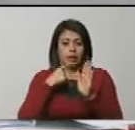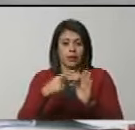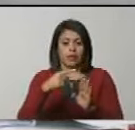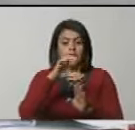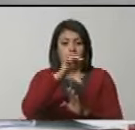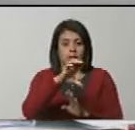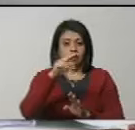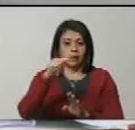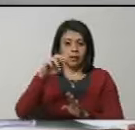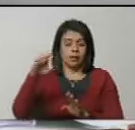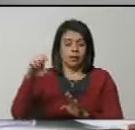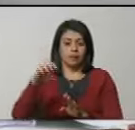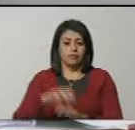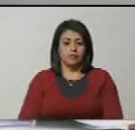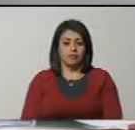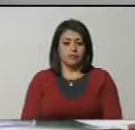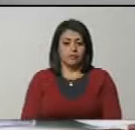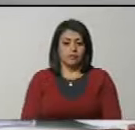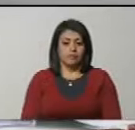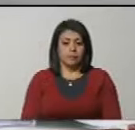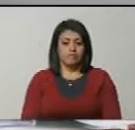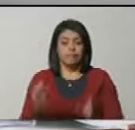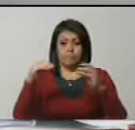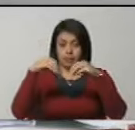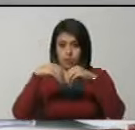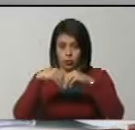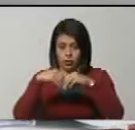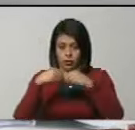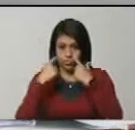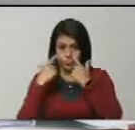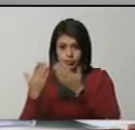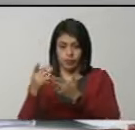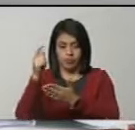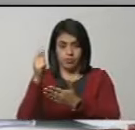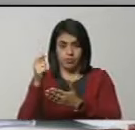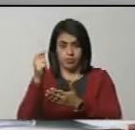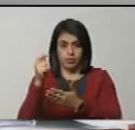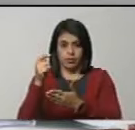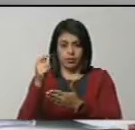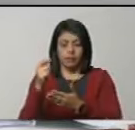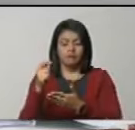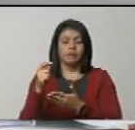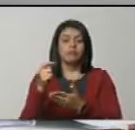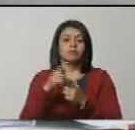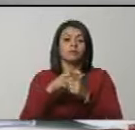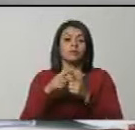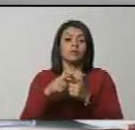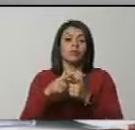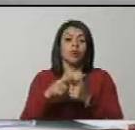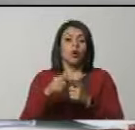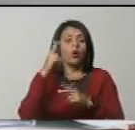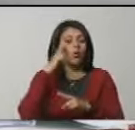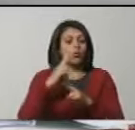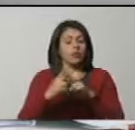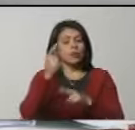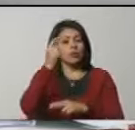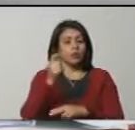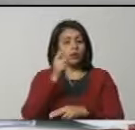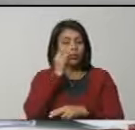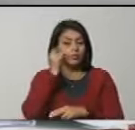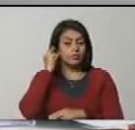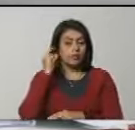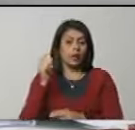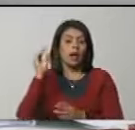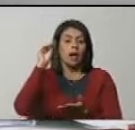Consejo Nacional Electoral. De acuerdo, diputado Correa. En consideración. Las honorarias diputadas y los honorarios